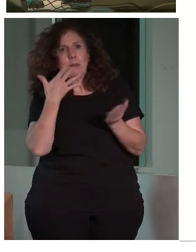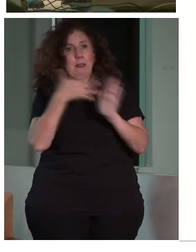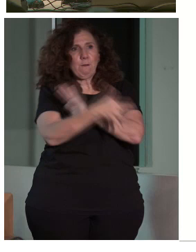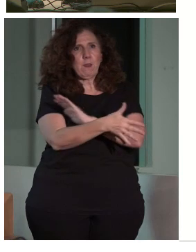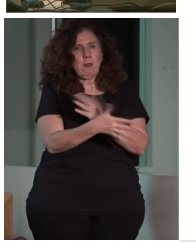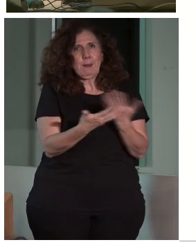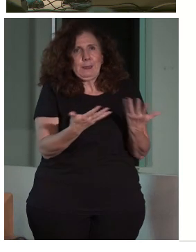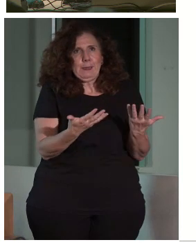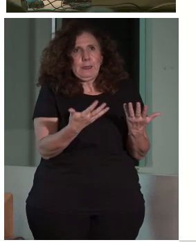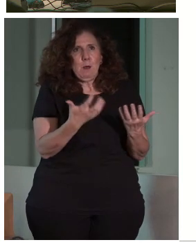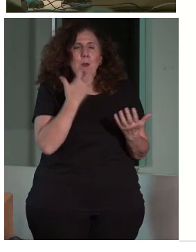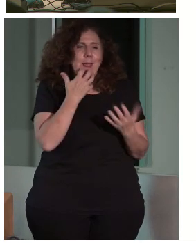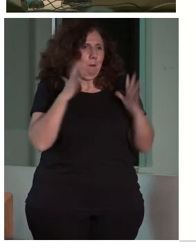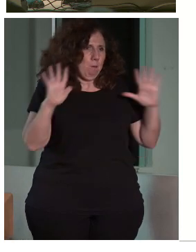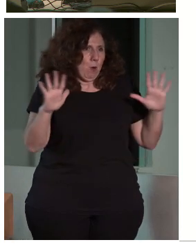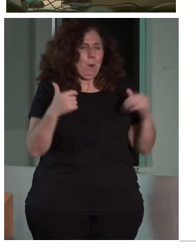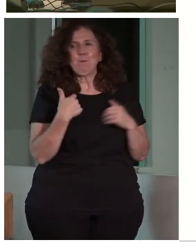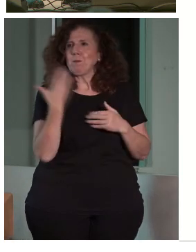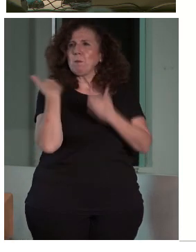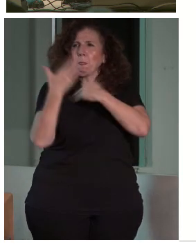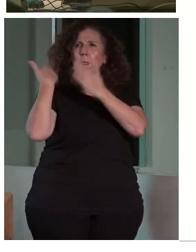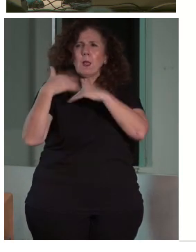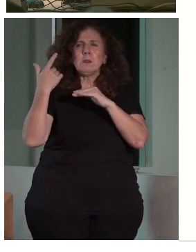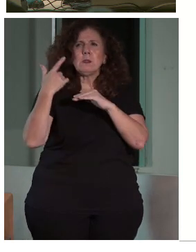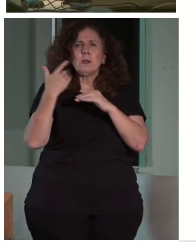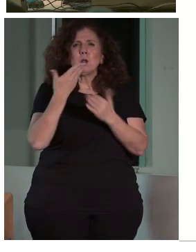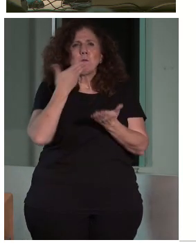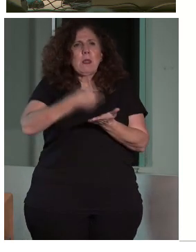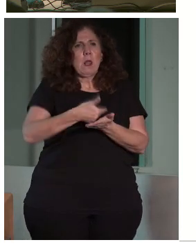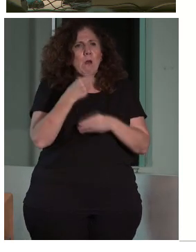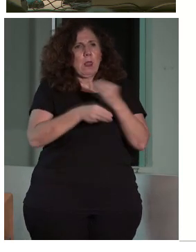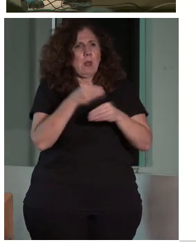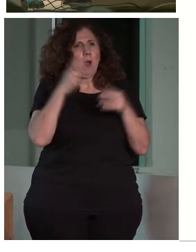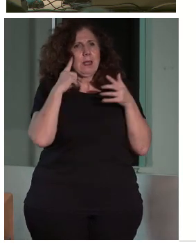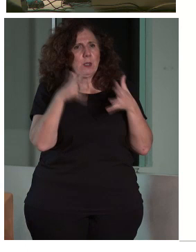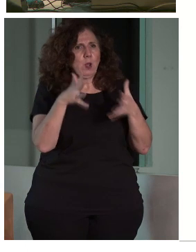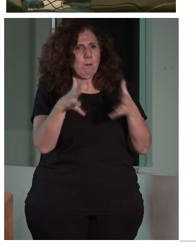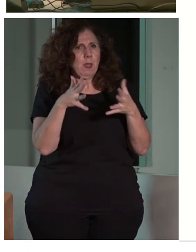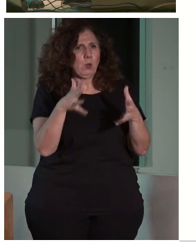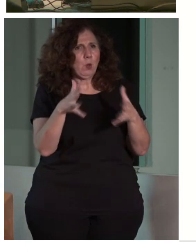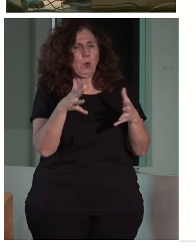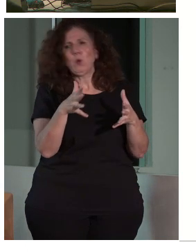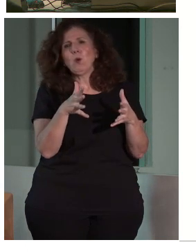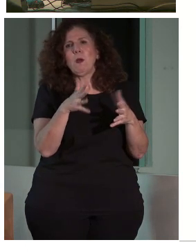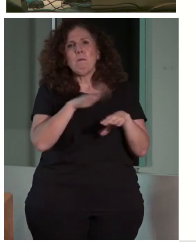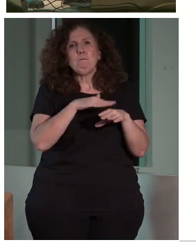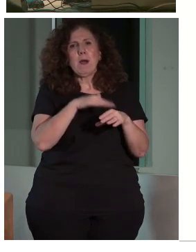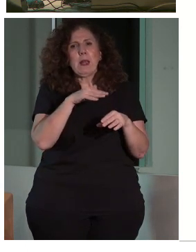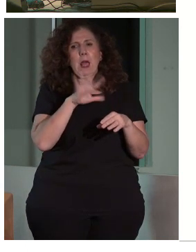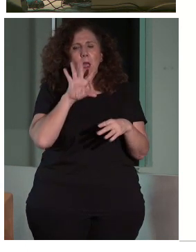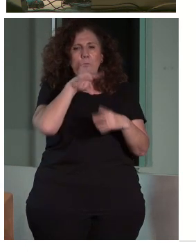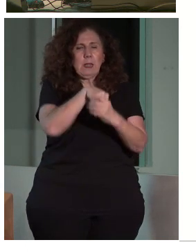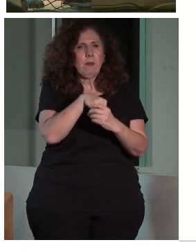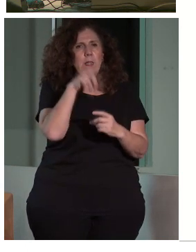un ejemplo, pues se nos pidió asesorar en la intervención del monasterio